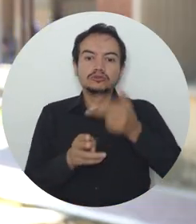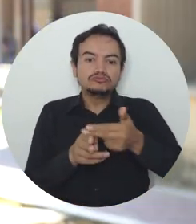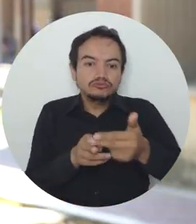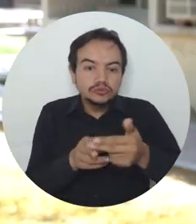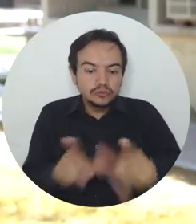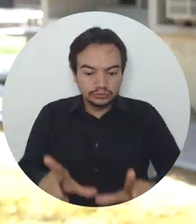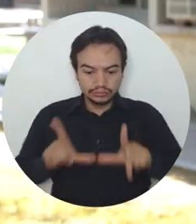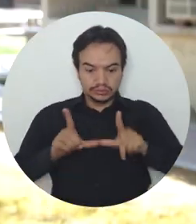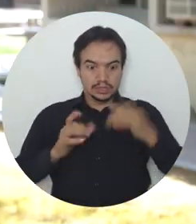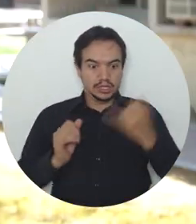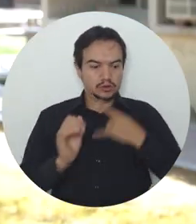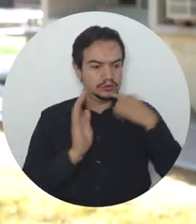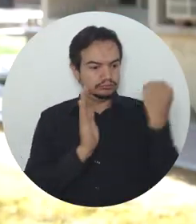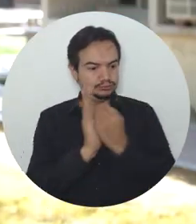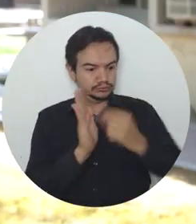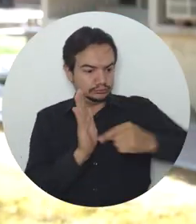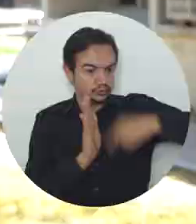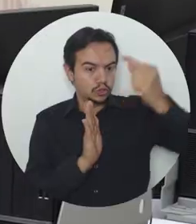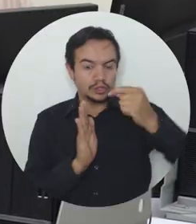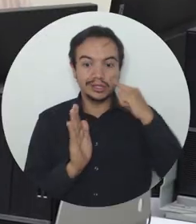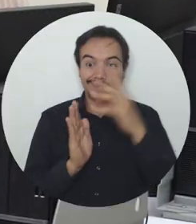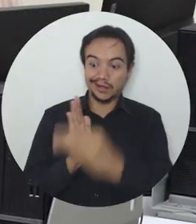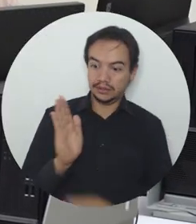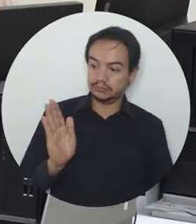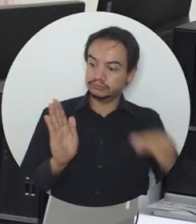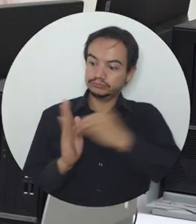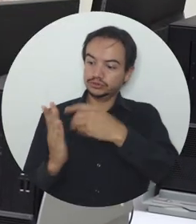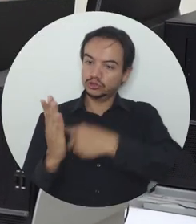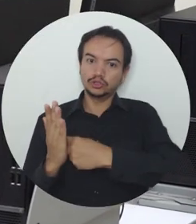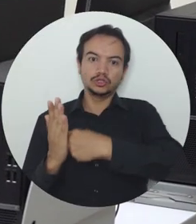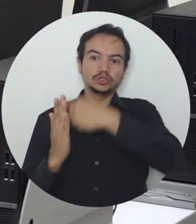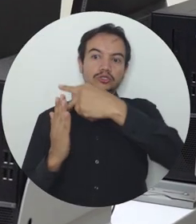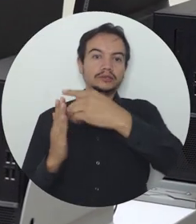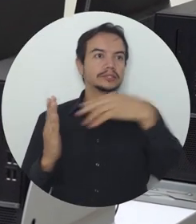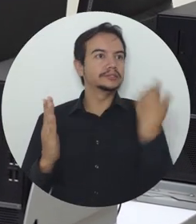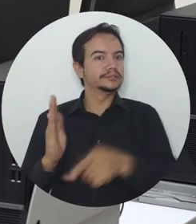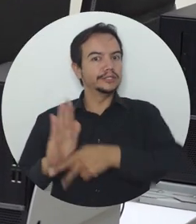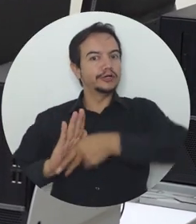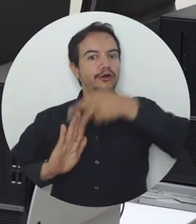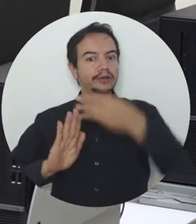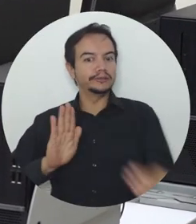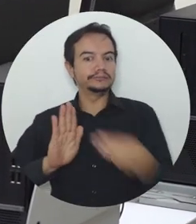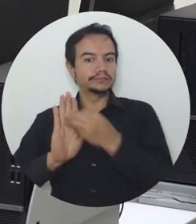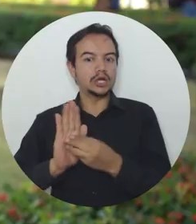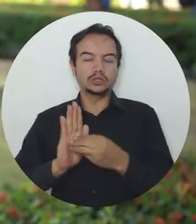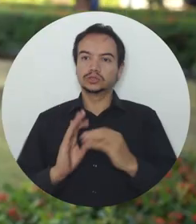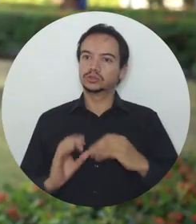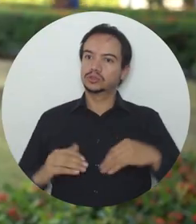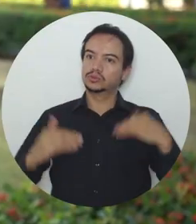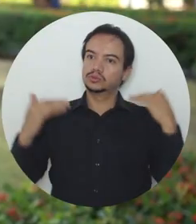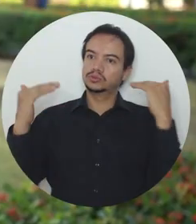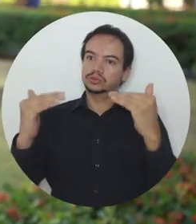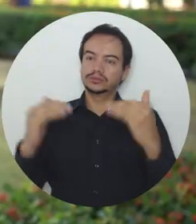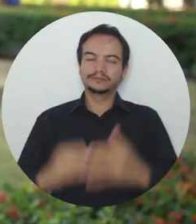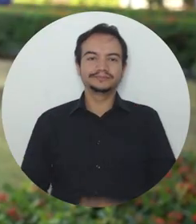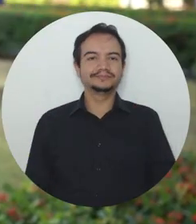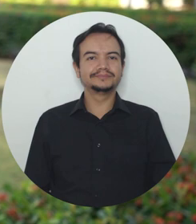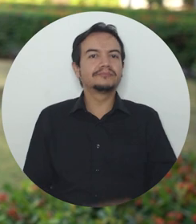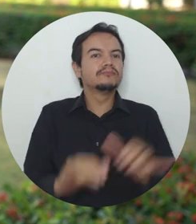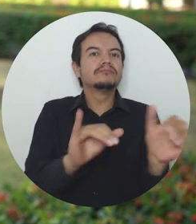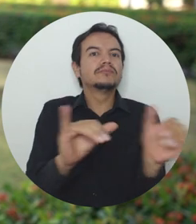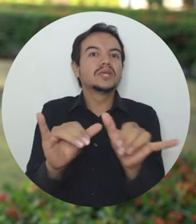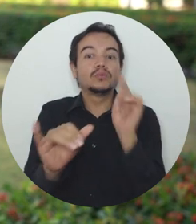prácticamente, conseguir la acreditación, ya que al momento de buscar empleo esto sube algo que genera peso, ¿no? Es una prenda de